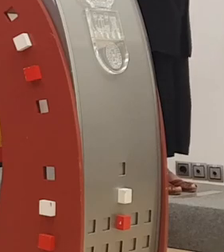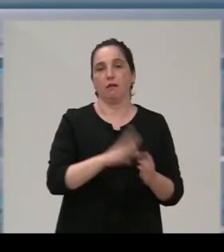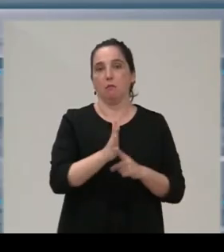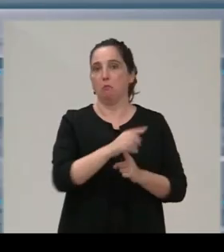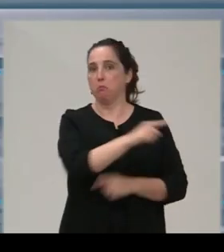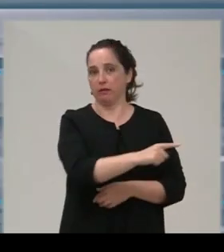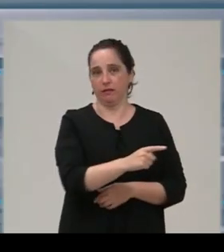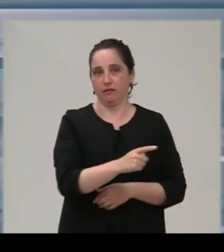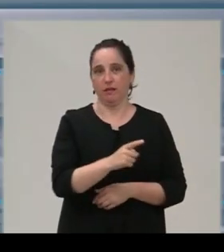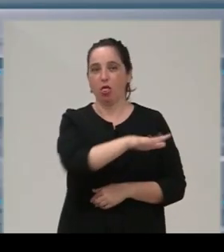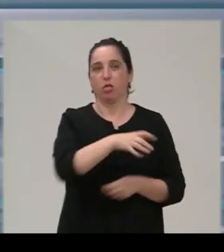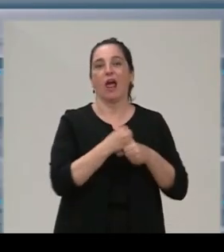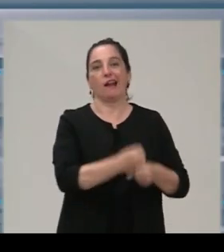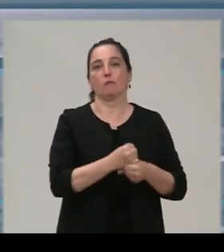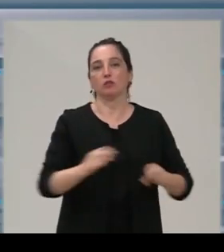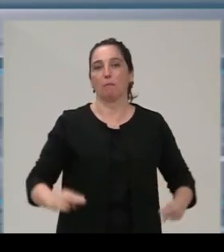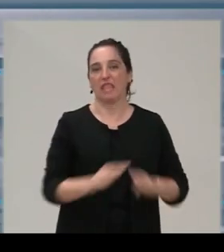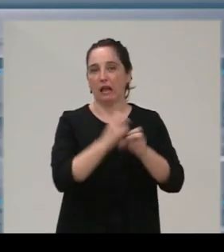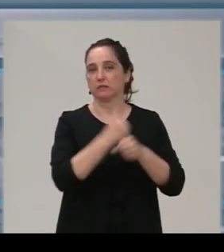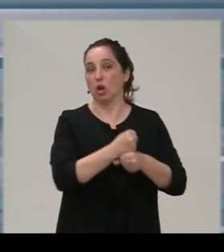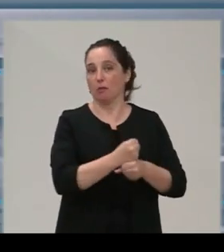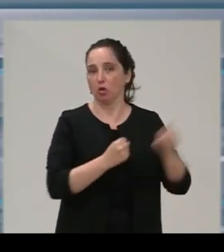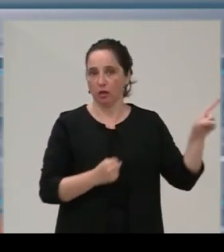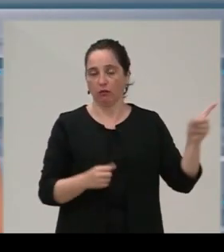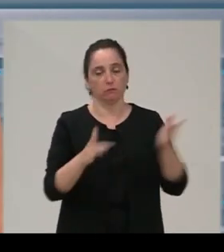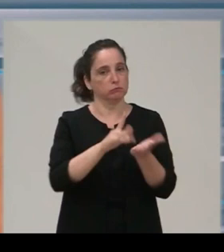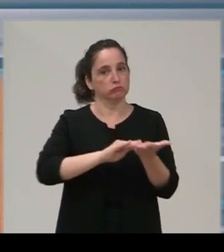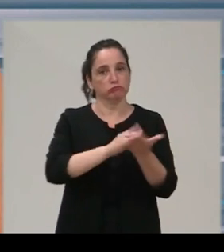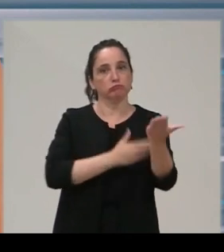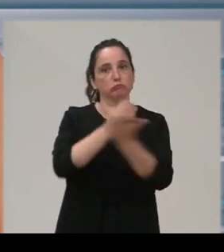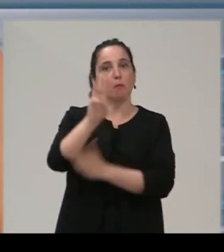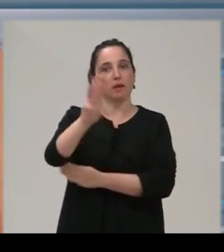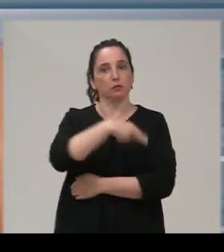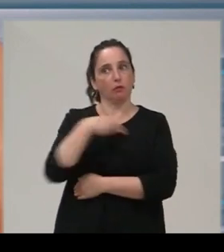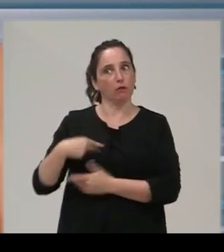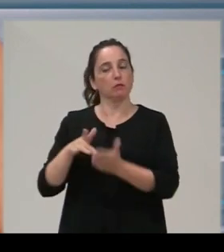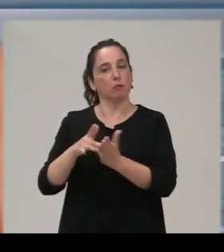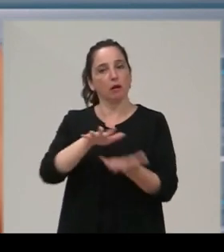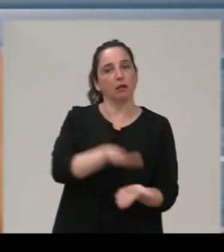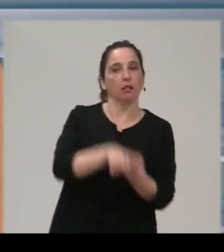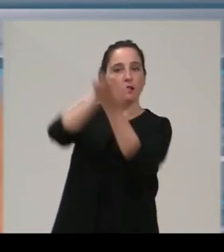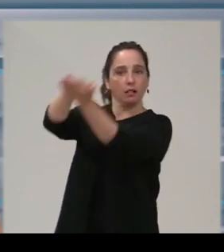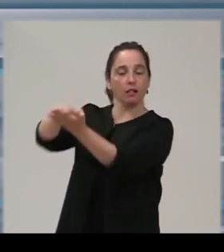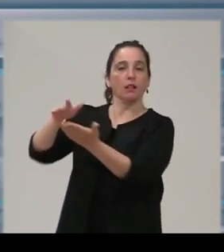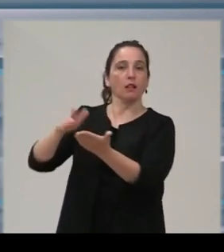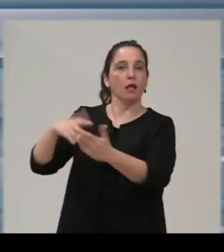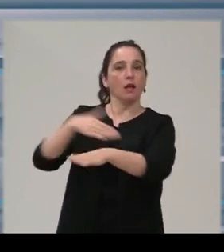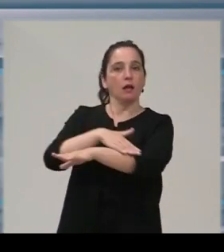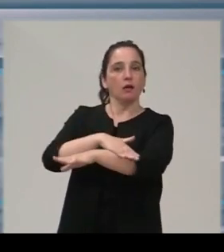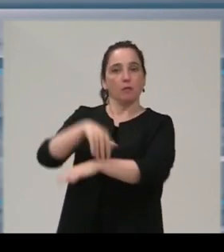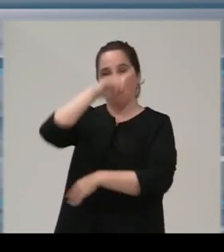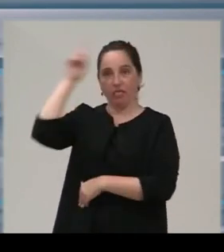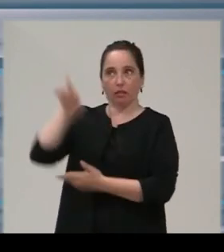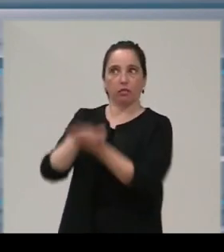ya les anuncio que vamos a presentar mociones, propuestas de resolución en el Parlamento de Cantabria para trasladar también a la Administración General del Estado